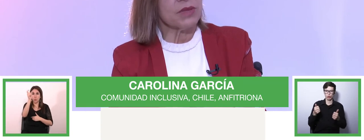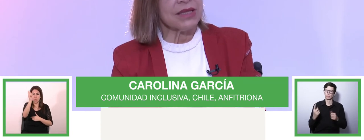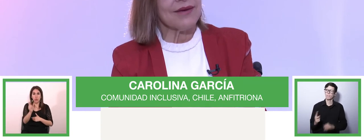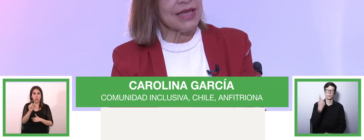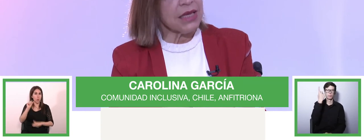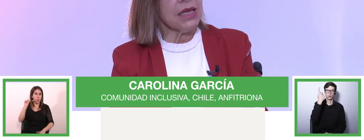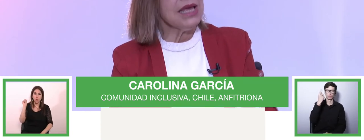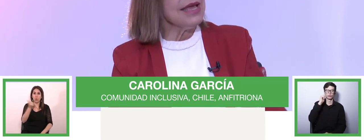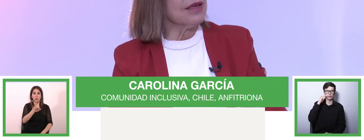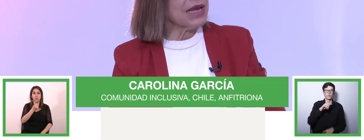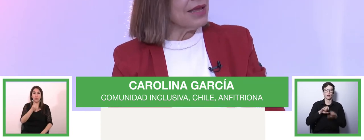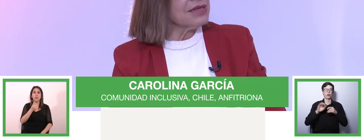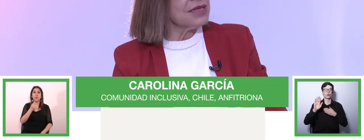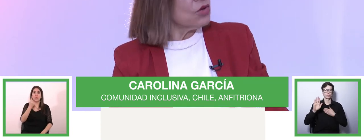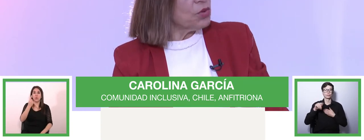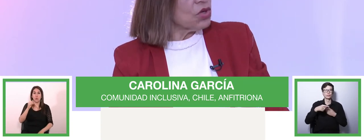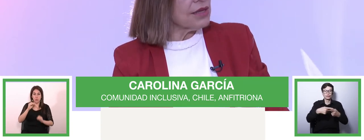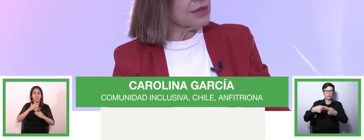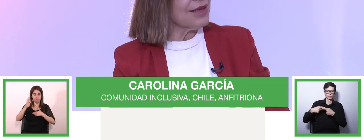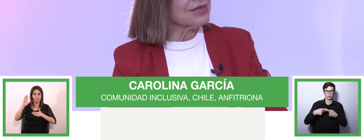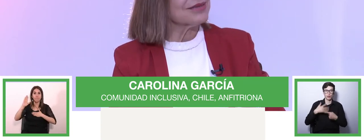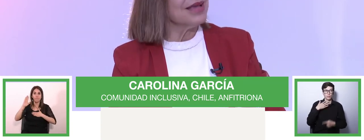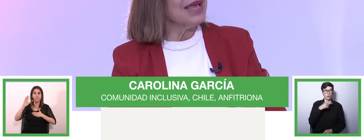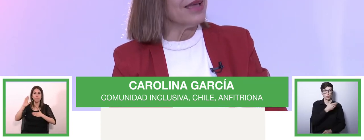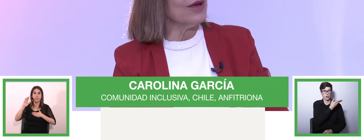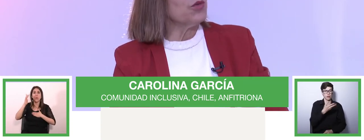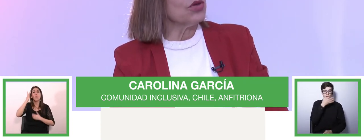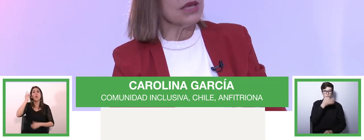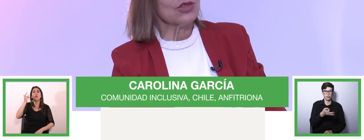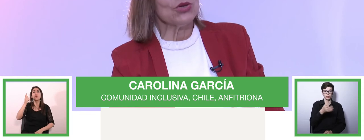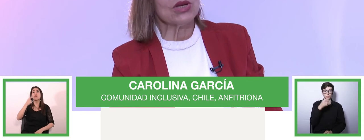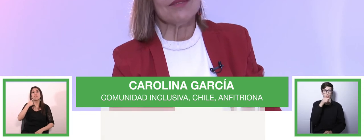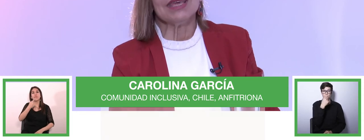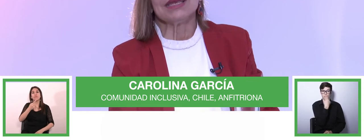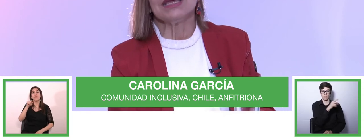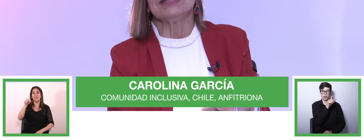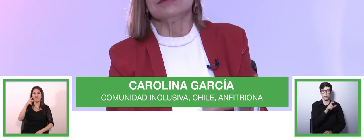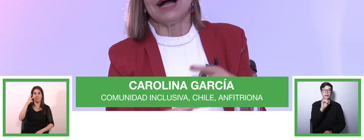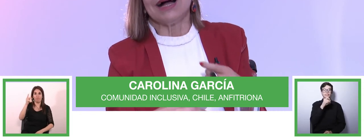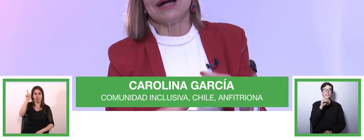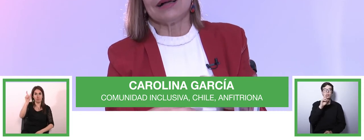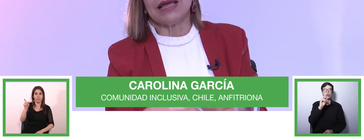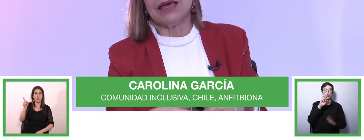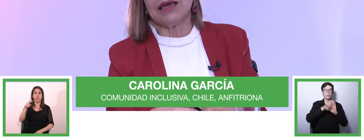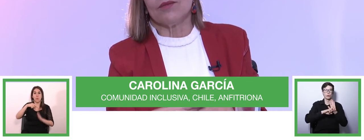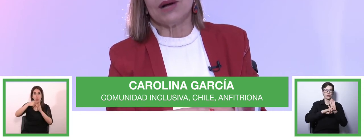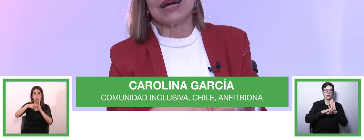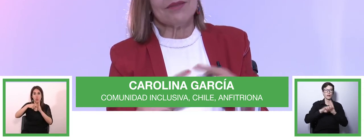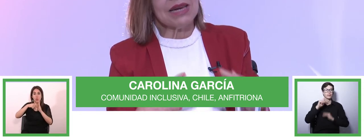comentaba ahí que para él Ciro Project es un proyecto que viene a